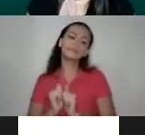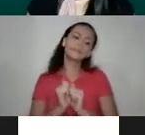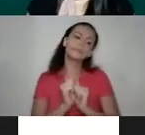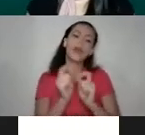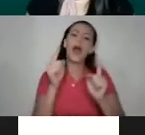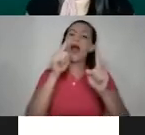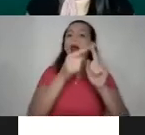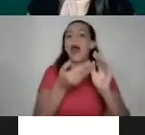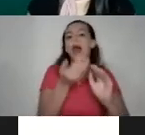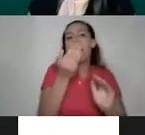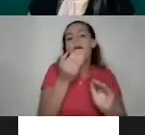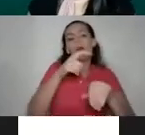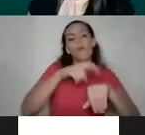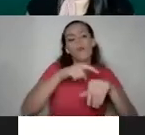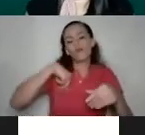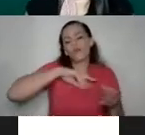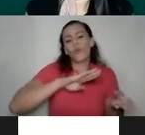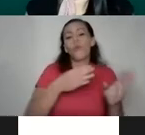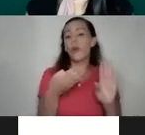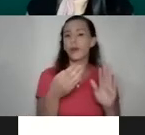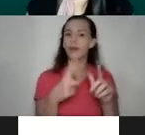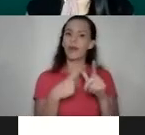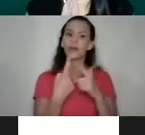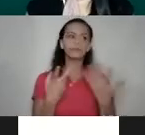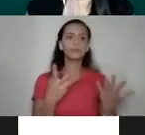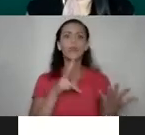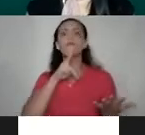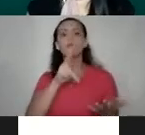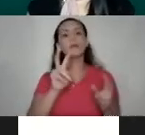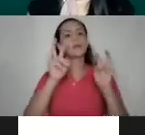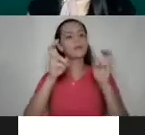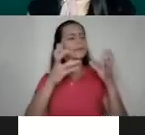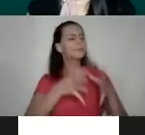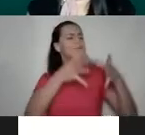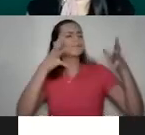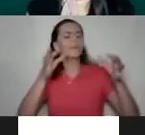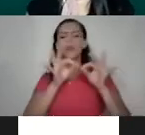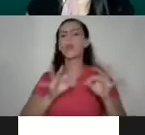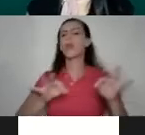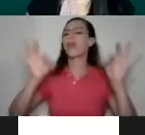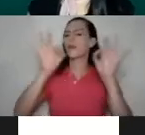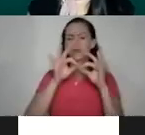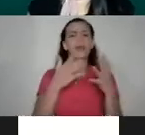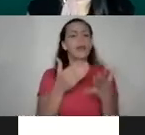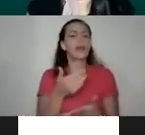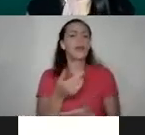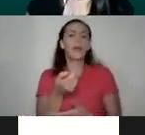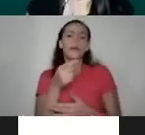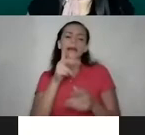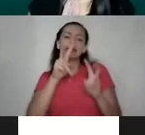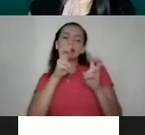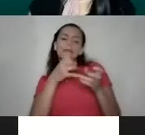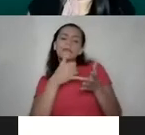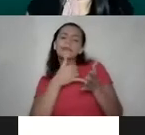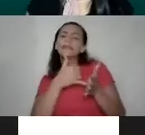hasta el momento de nuestra muerte. Entonces, es realmente un tema de altísima relevancia, es un tema que toca, que vivan muy sensibles, no